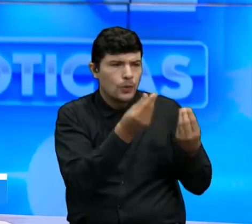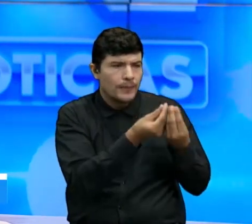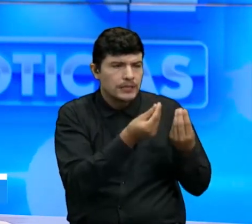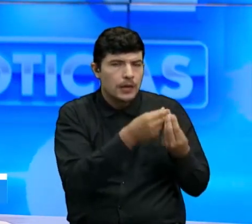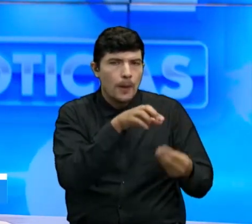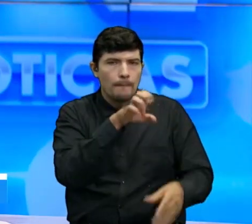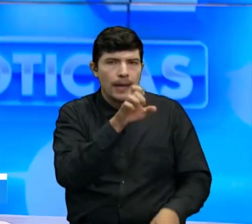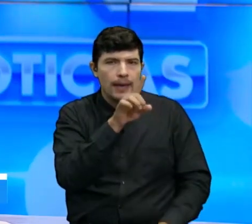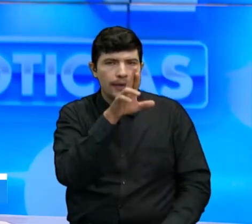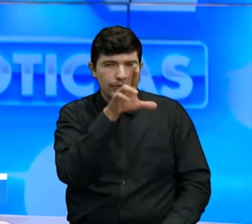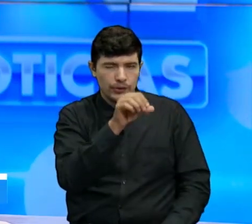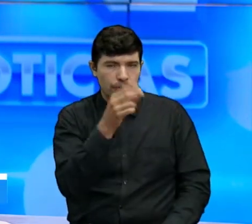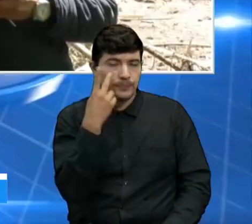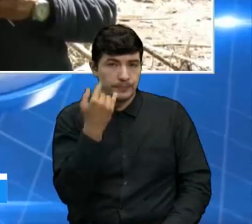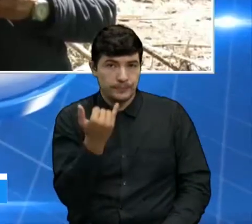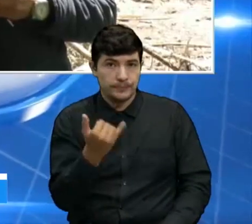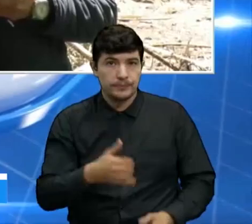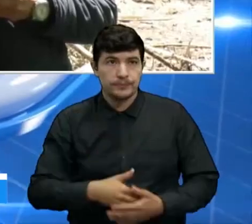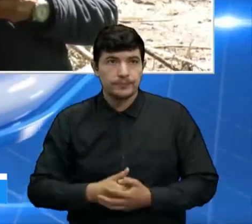situación a esta hora? Buenas tardes.